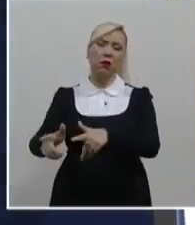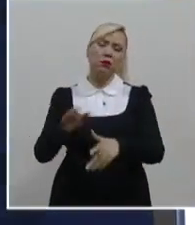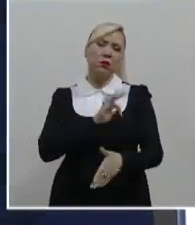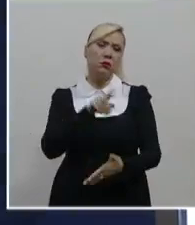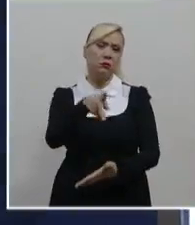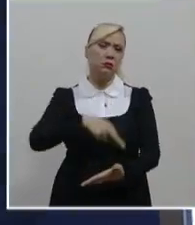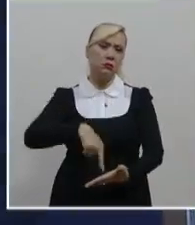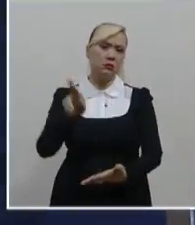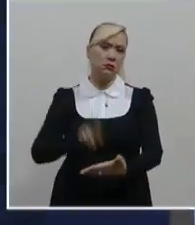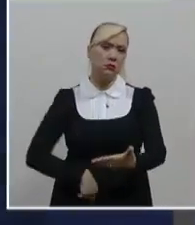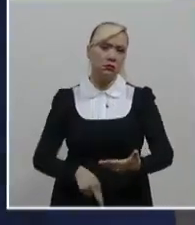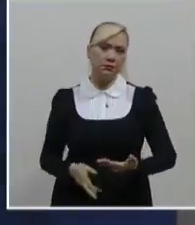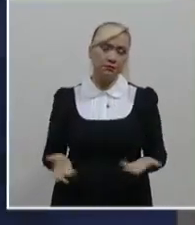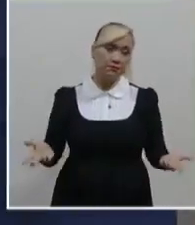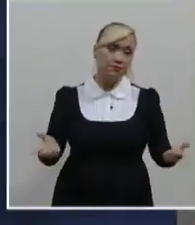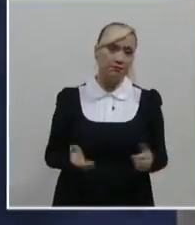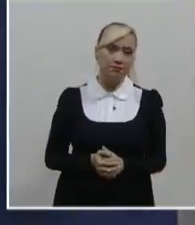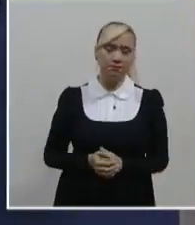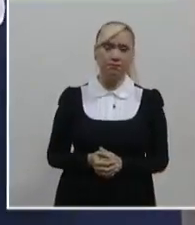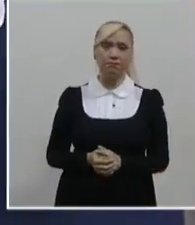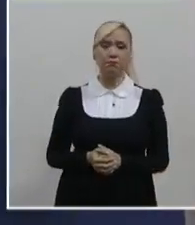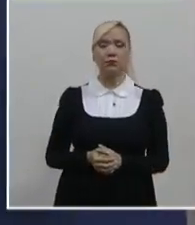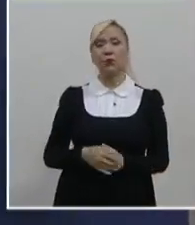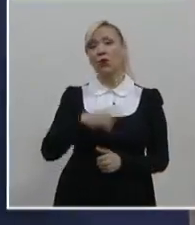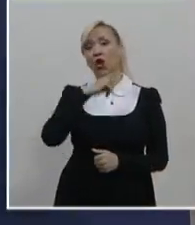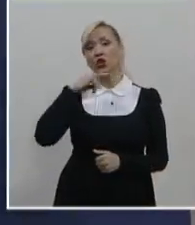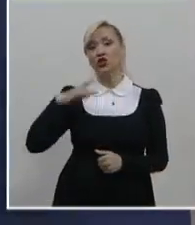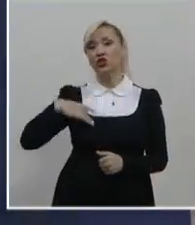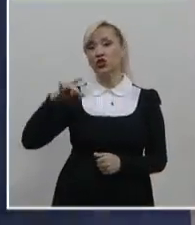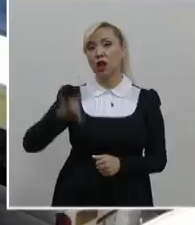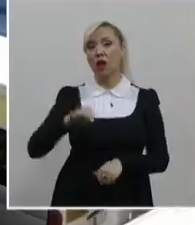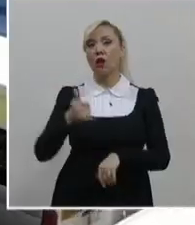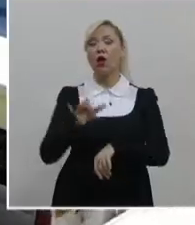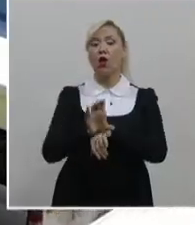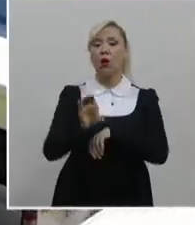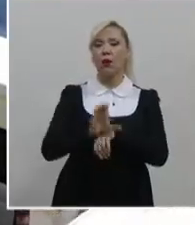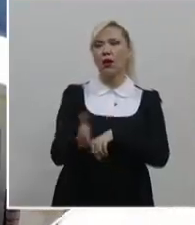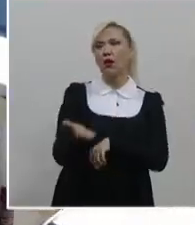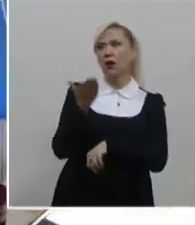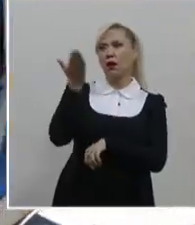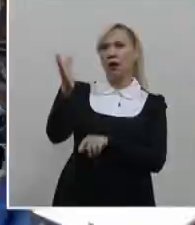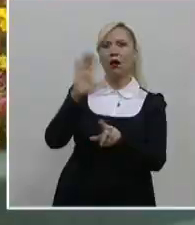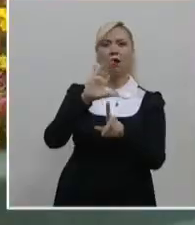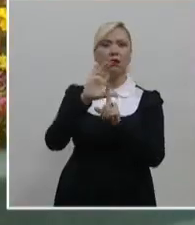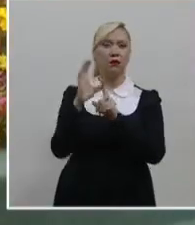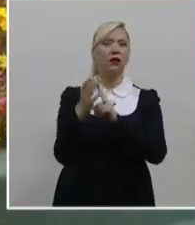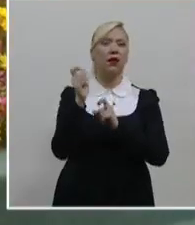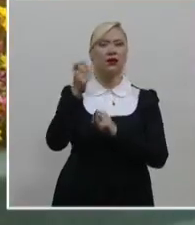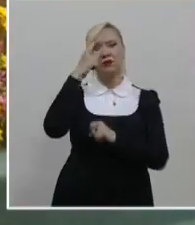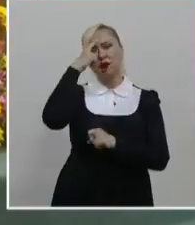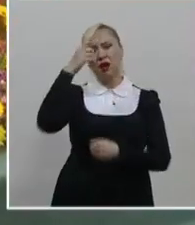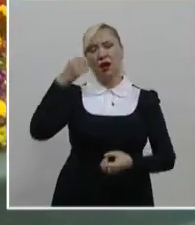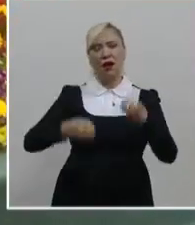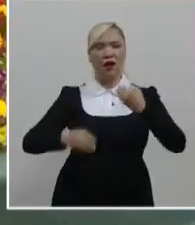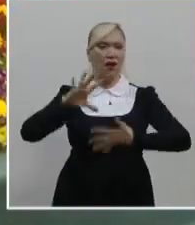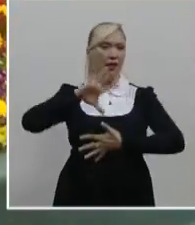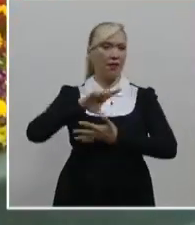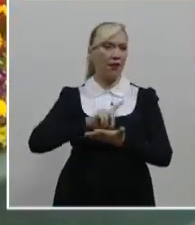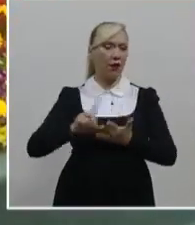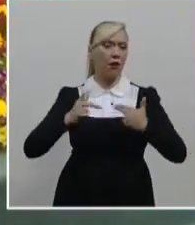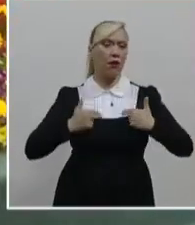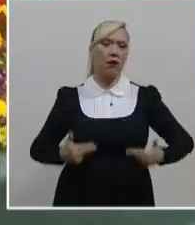En otra información, Colombia y Chile solicitaron a la Corte Interamericana de Derechos Humanos una opinión consultiva sobre las acciones